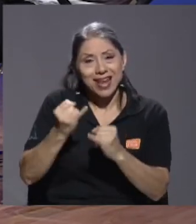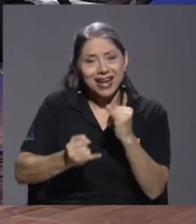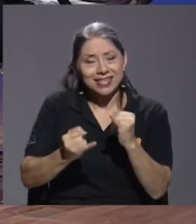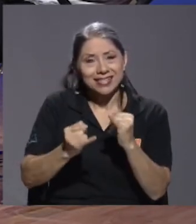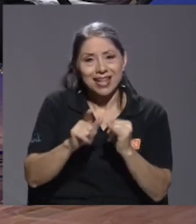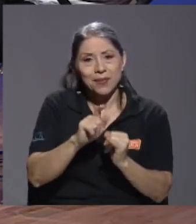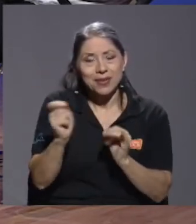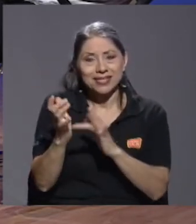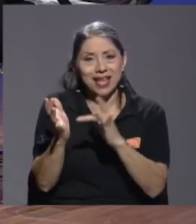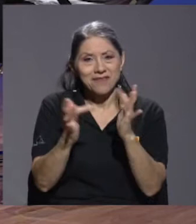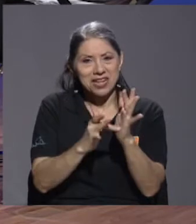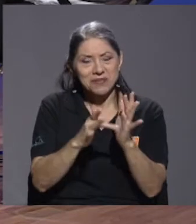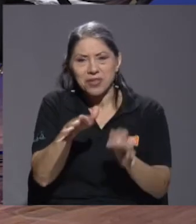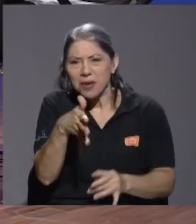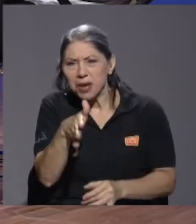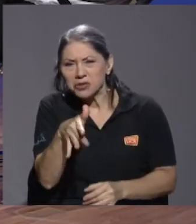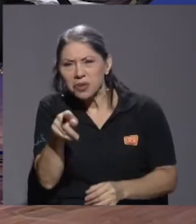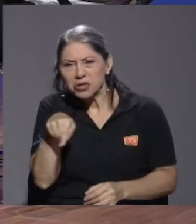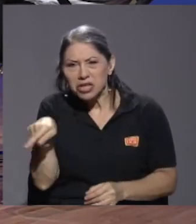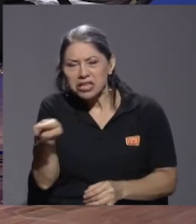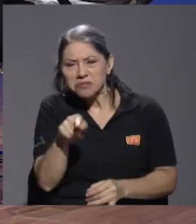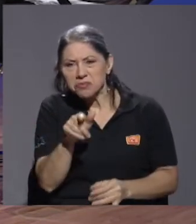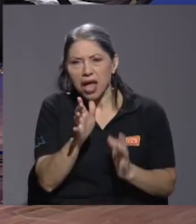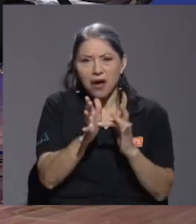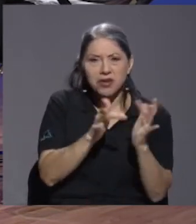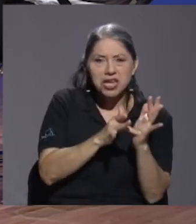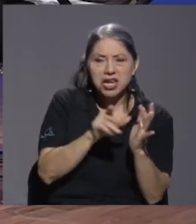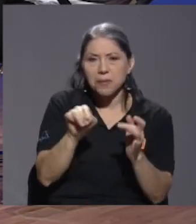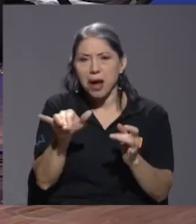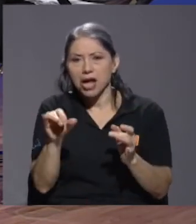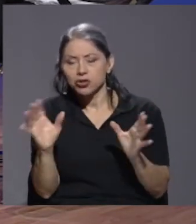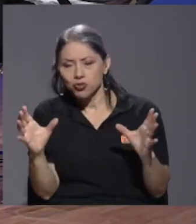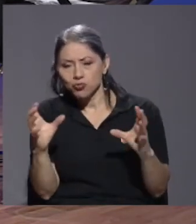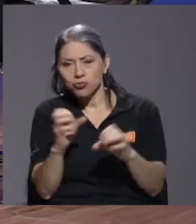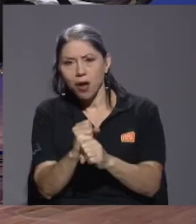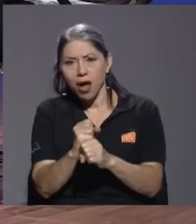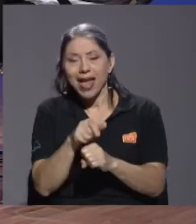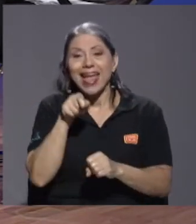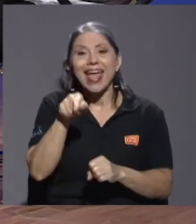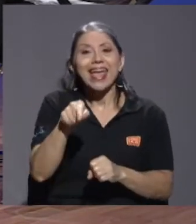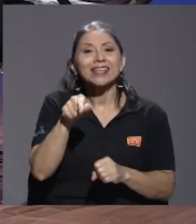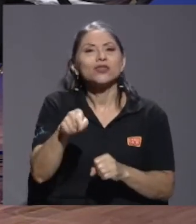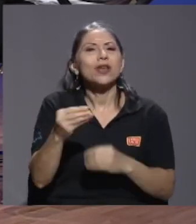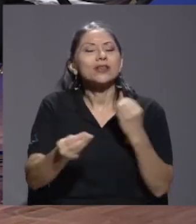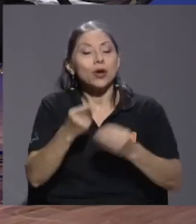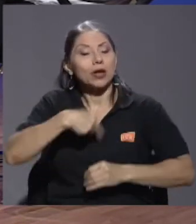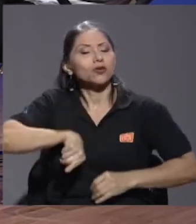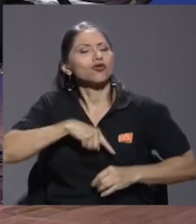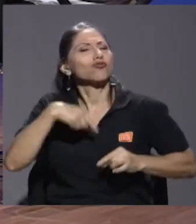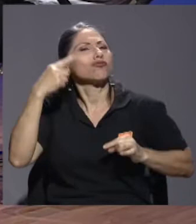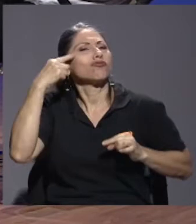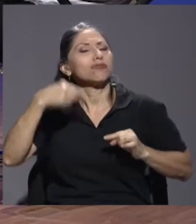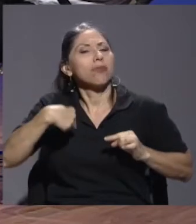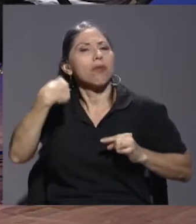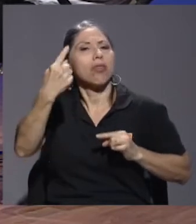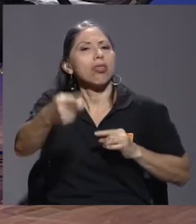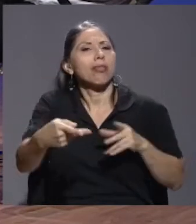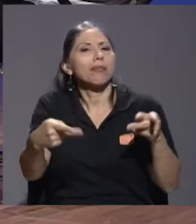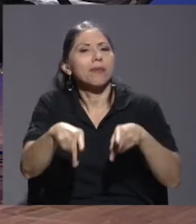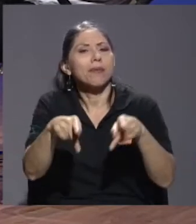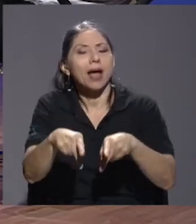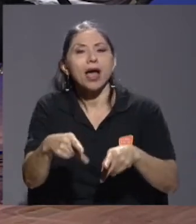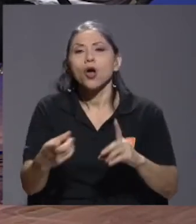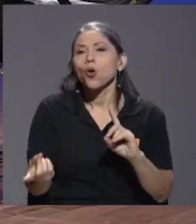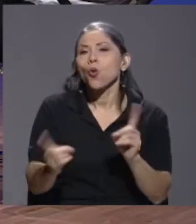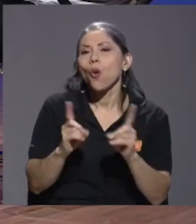abril, que sacamos más o menos en esas fechas, y tiene que ver con el pronóstico que hicimos para ver cuáles iban a